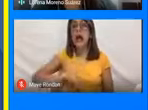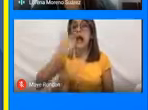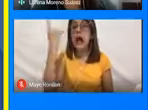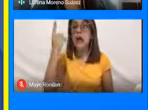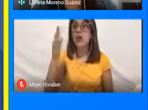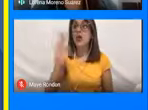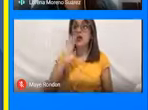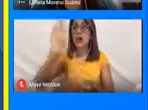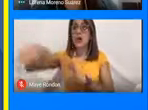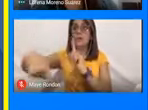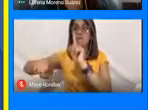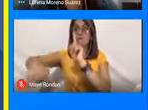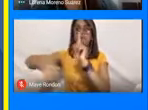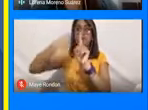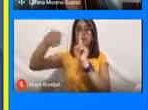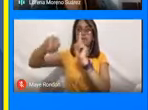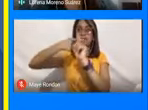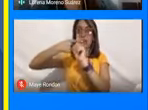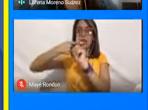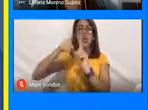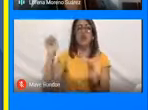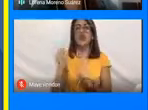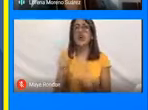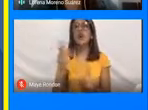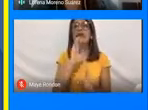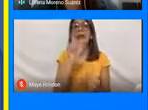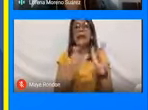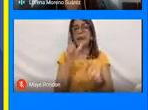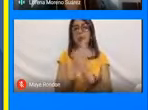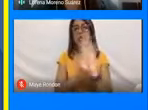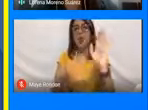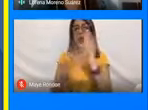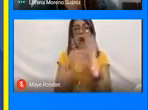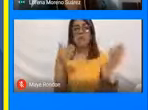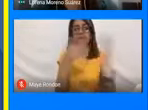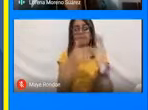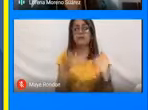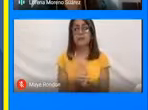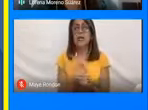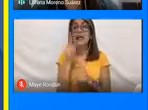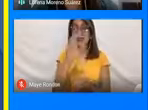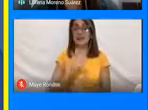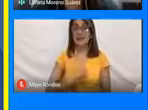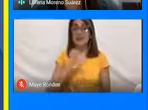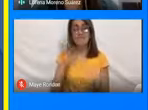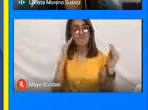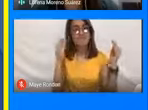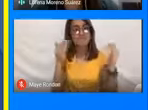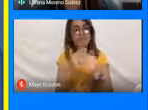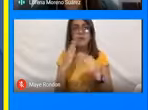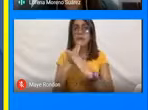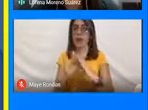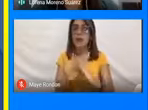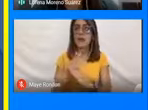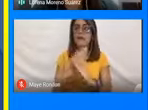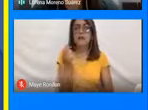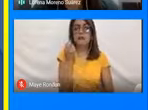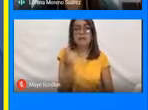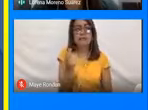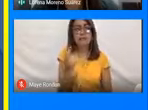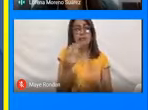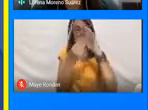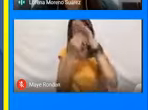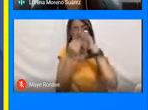infractores de la ley. Bueno, estas características hacen mucho énfasis en la prevención de los delitos que